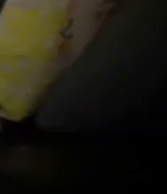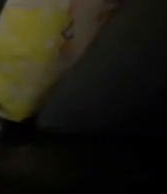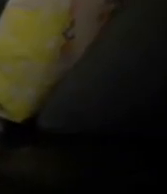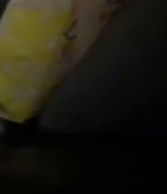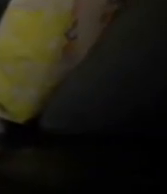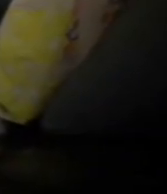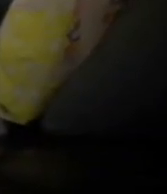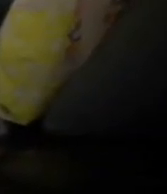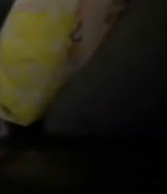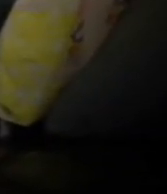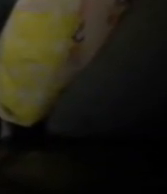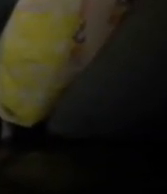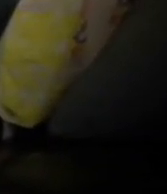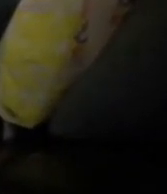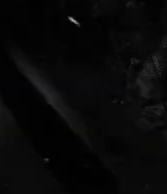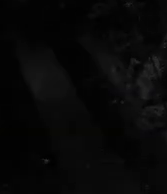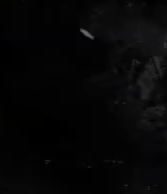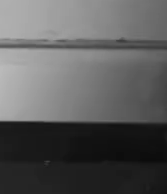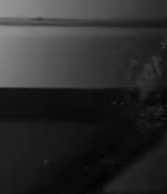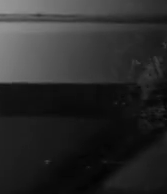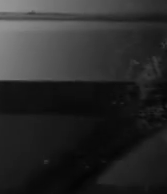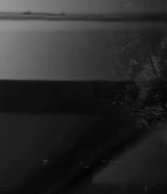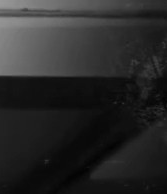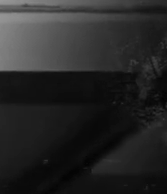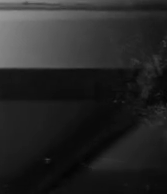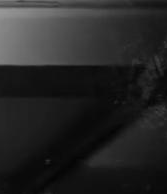Cuéntame Estuvo buena la fiesta Con tus amigos